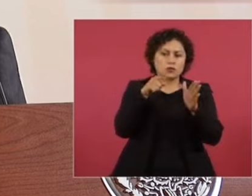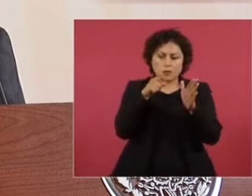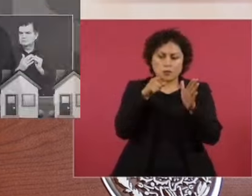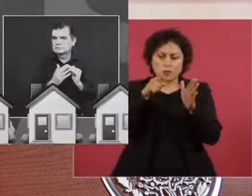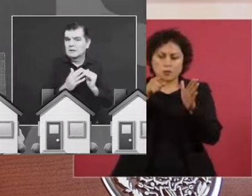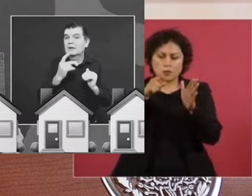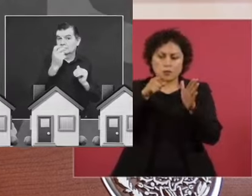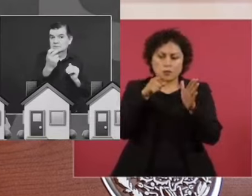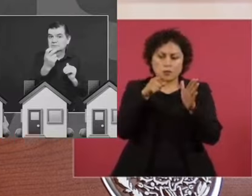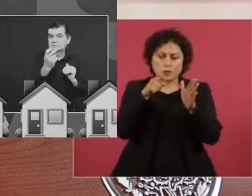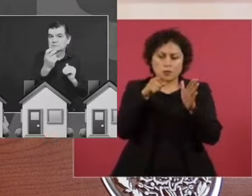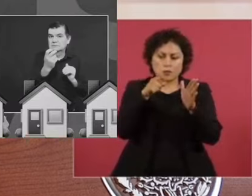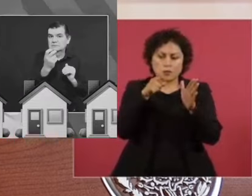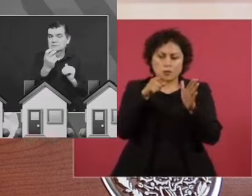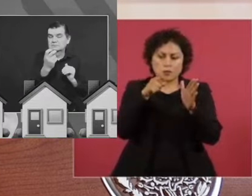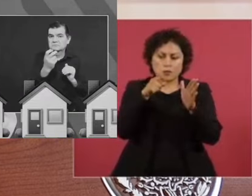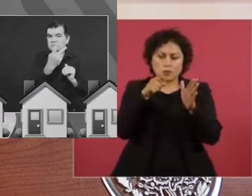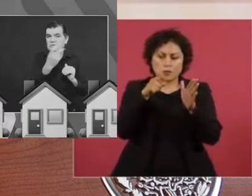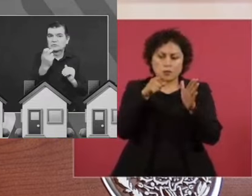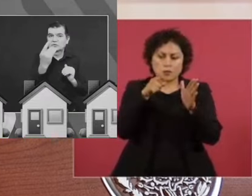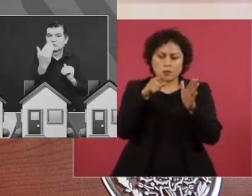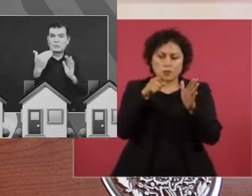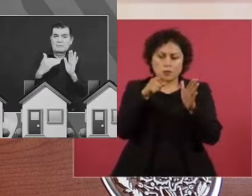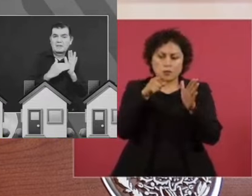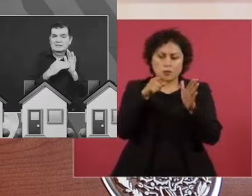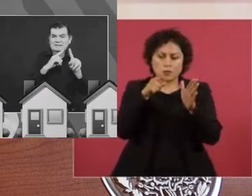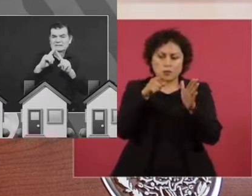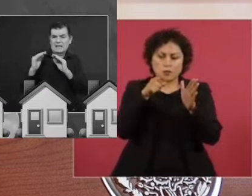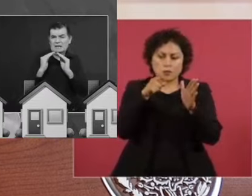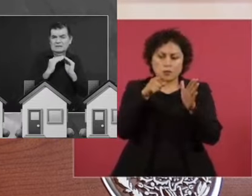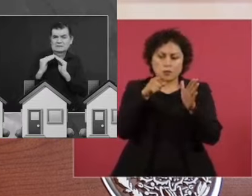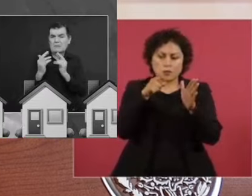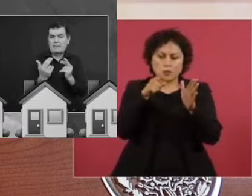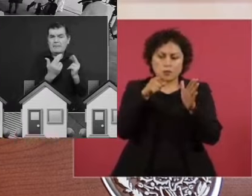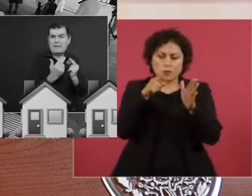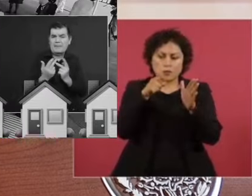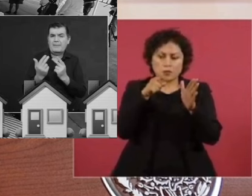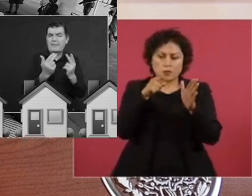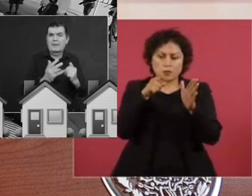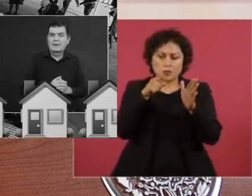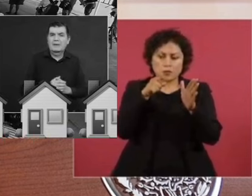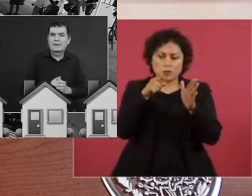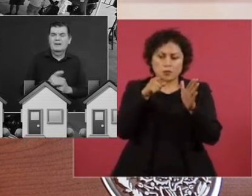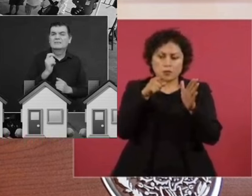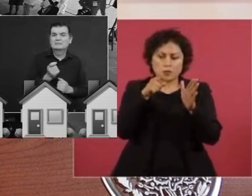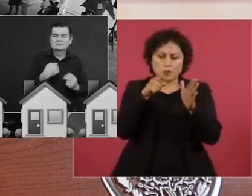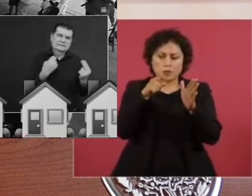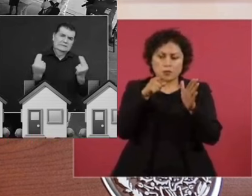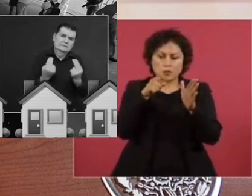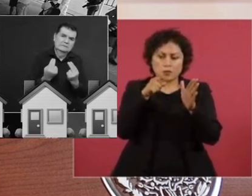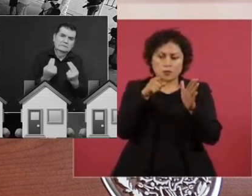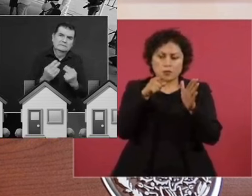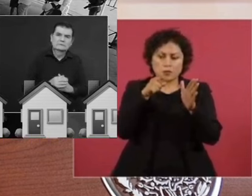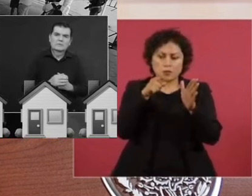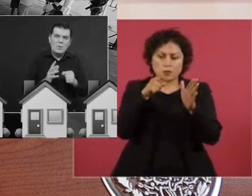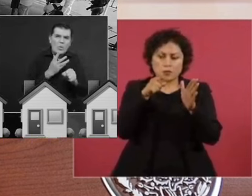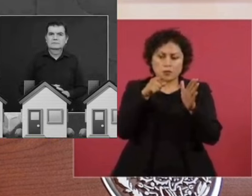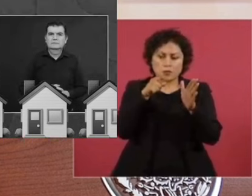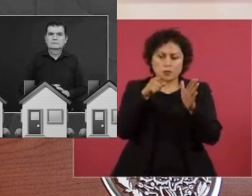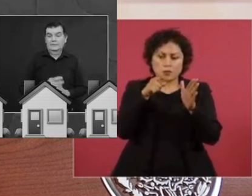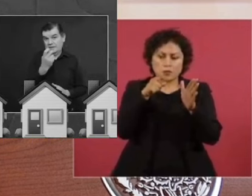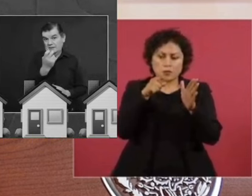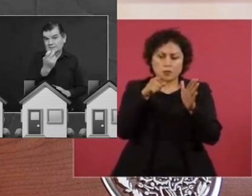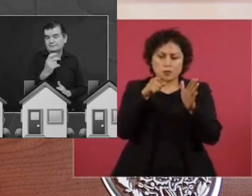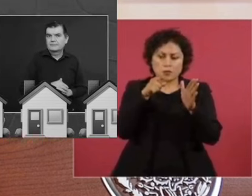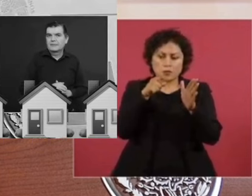autoconstrucción. Son más de 250 mil viviendas que necesitamos rehabilitar.